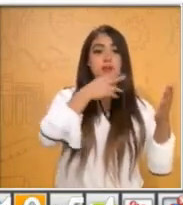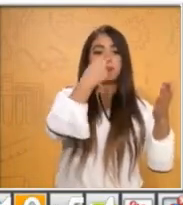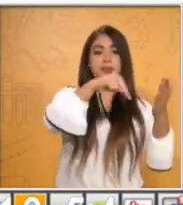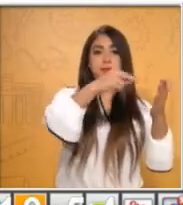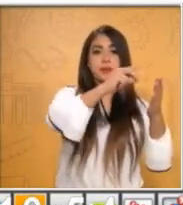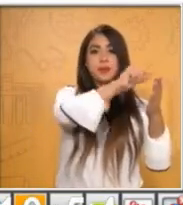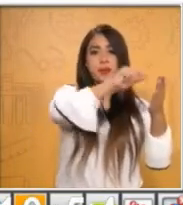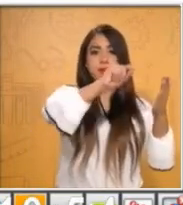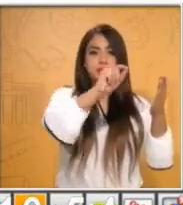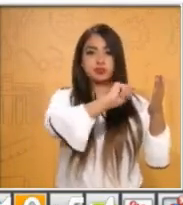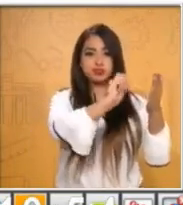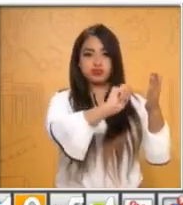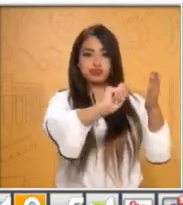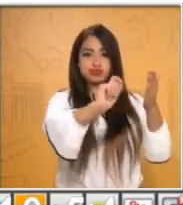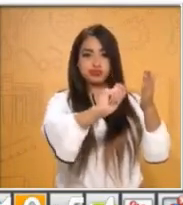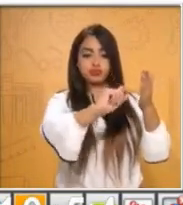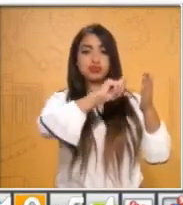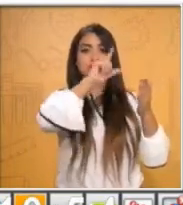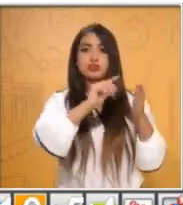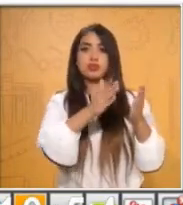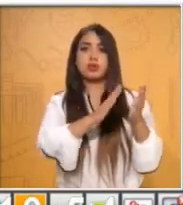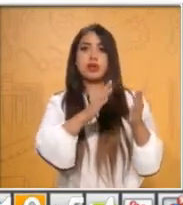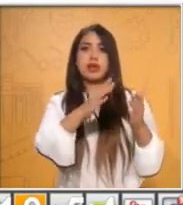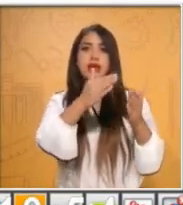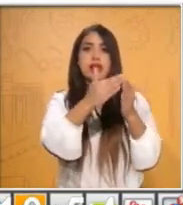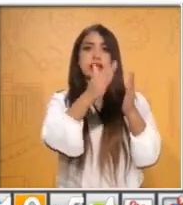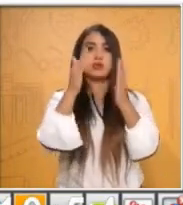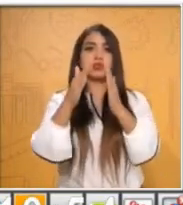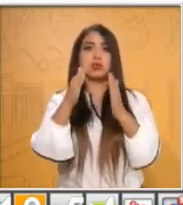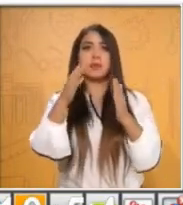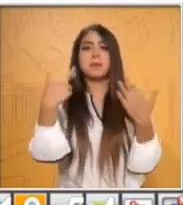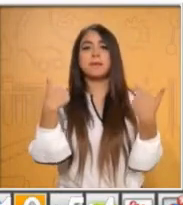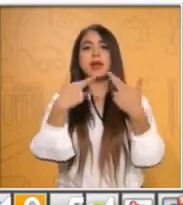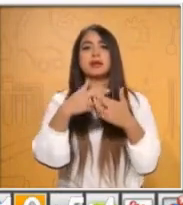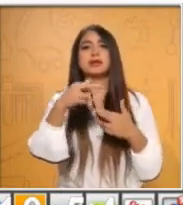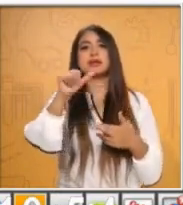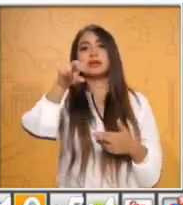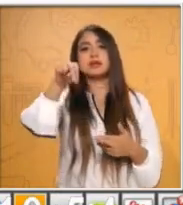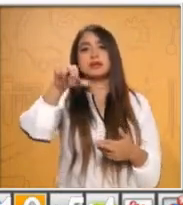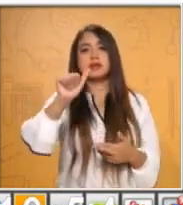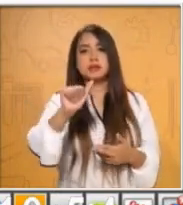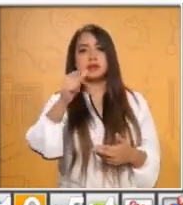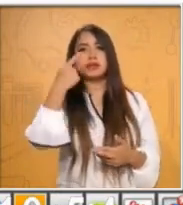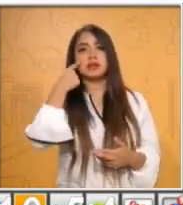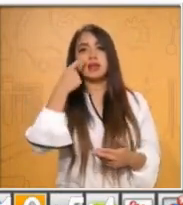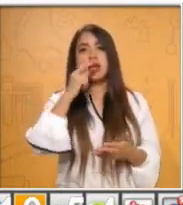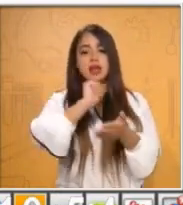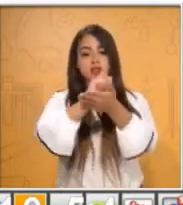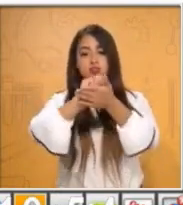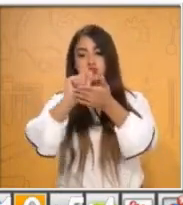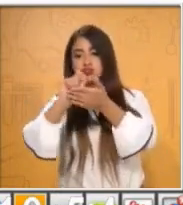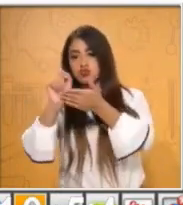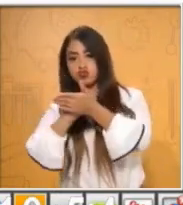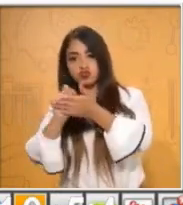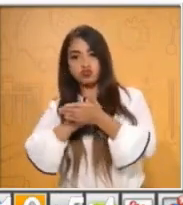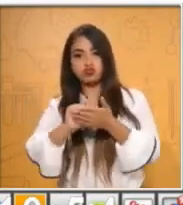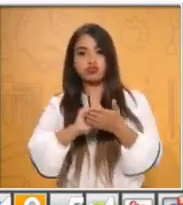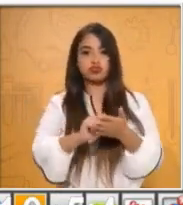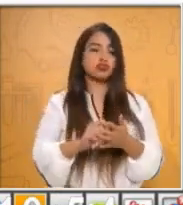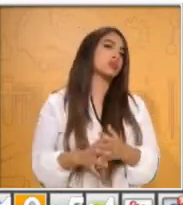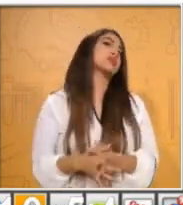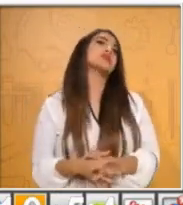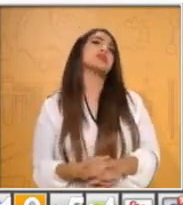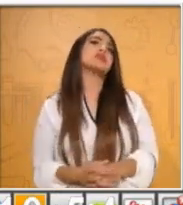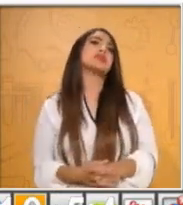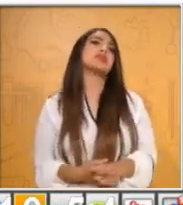maestra Yuli, y en la segunda columna, maestra Ana. Y ahí registramos el primer número que me salió, que es el